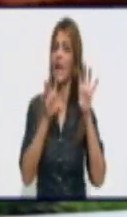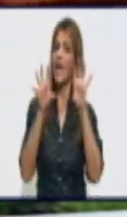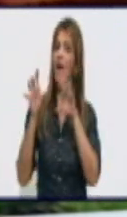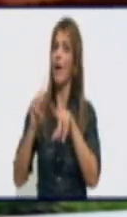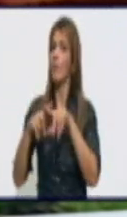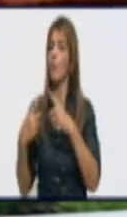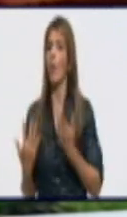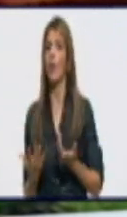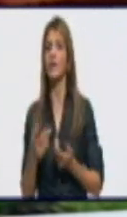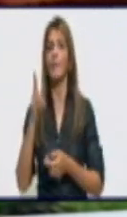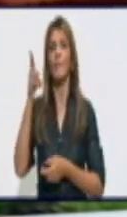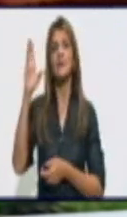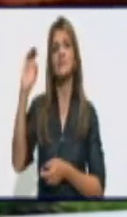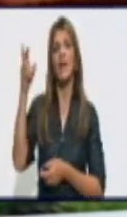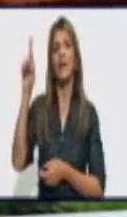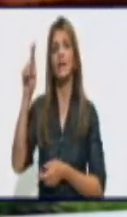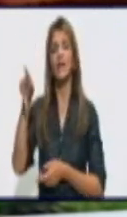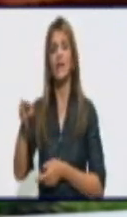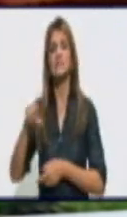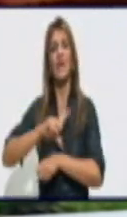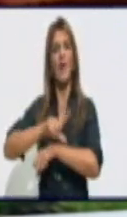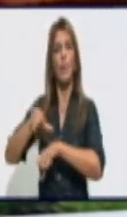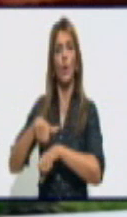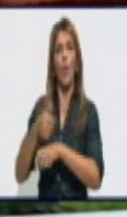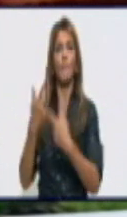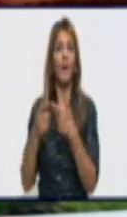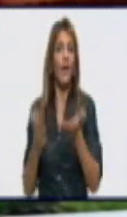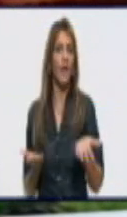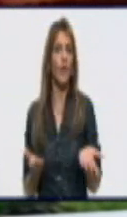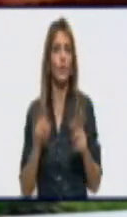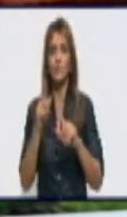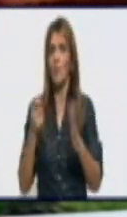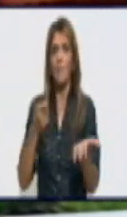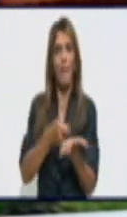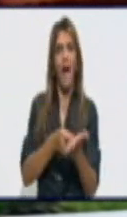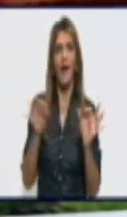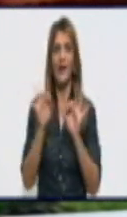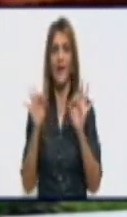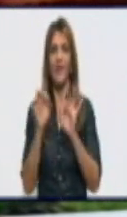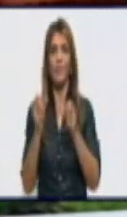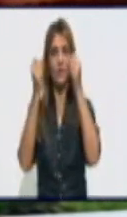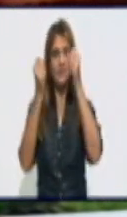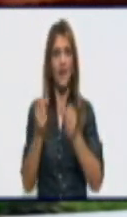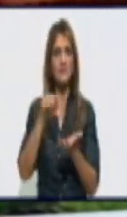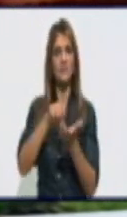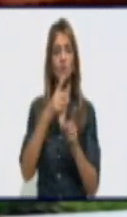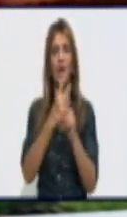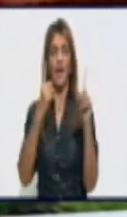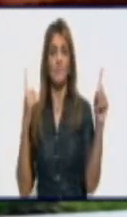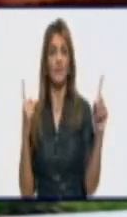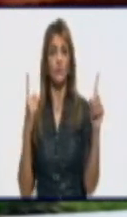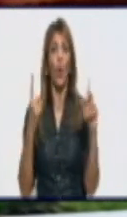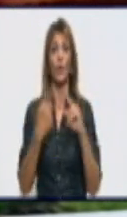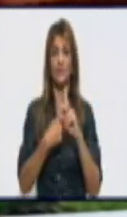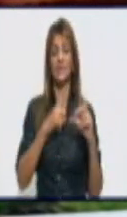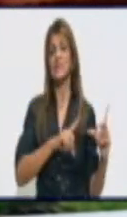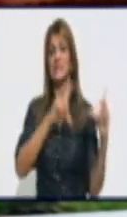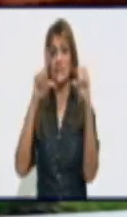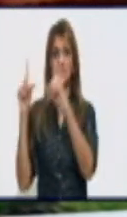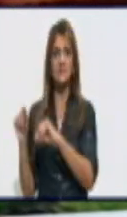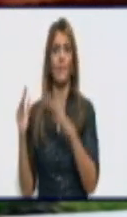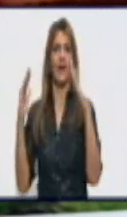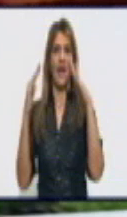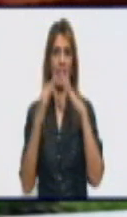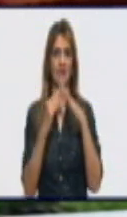costando un medio nada de estar allí, esa estancia no le cuesta nada, regresar a su casa sano y salvo, y que sus paquetes